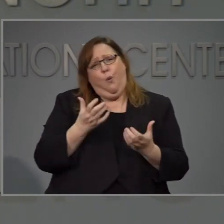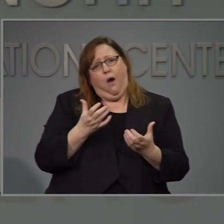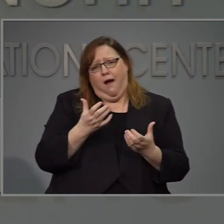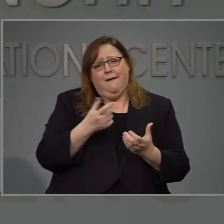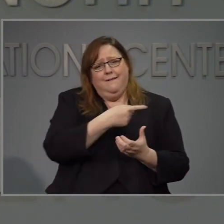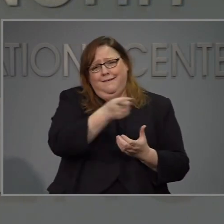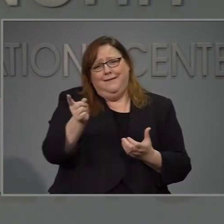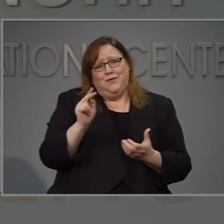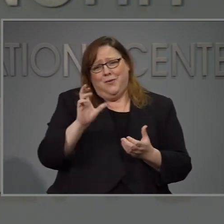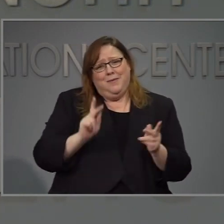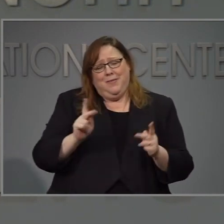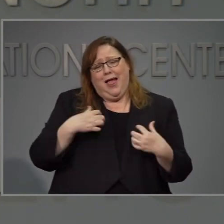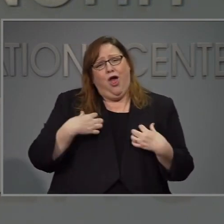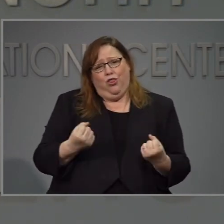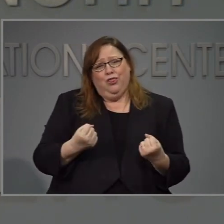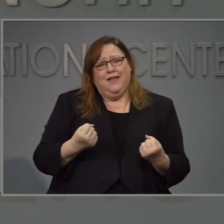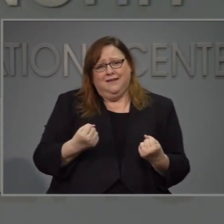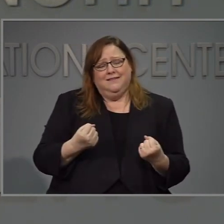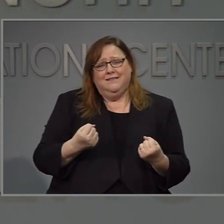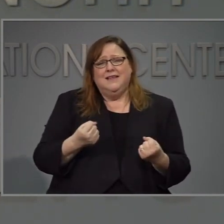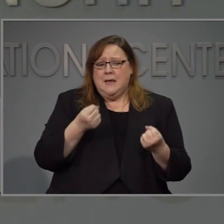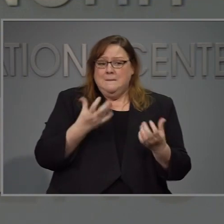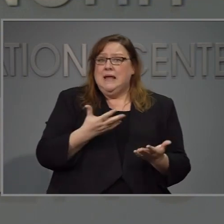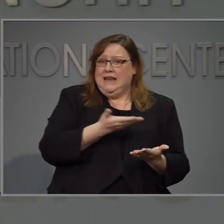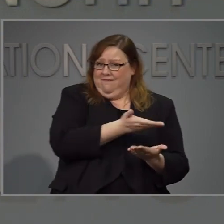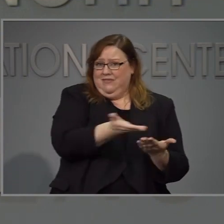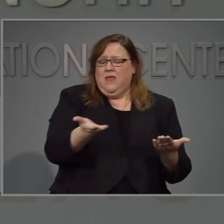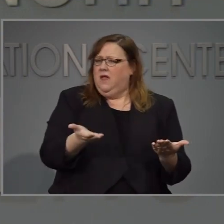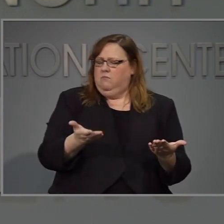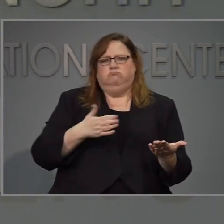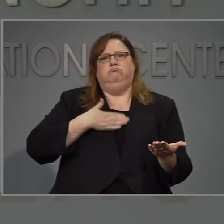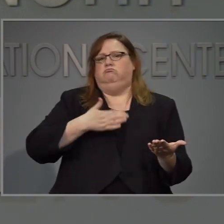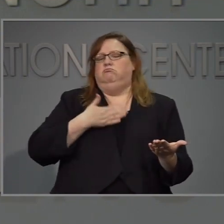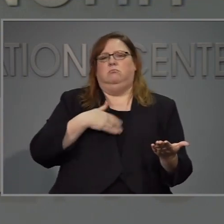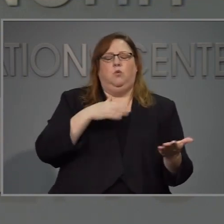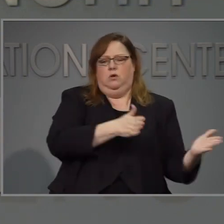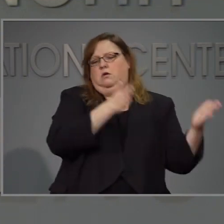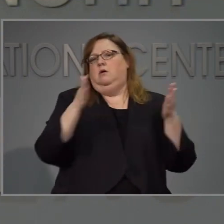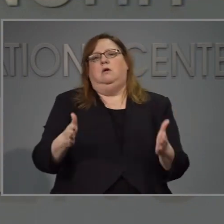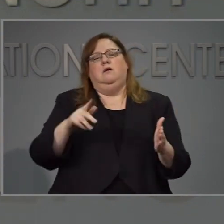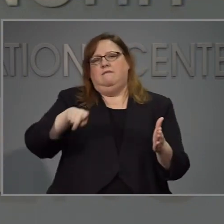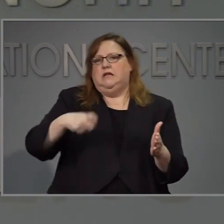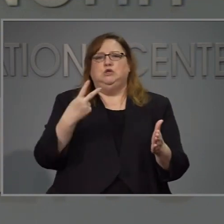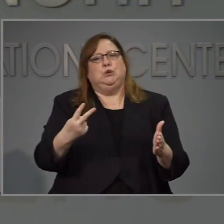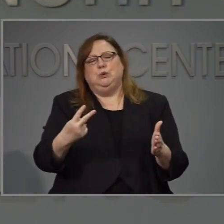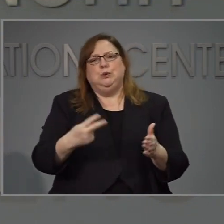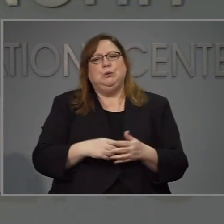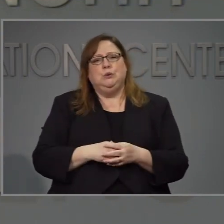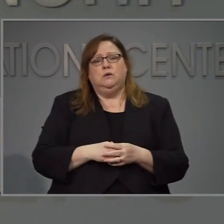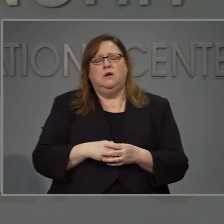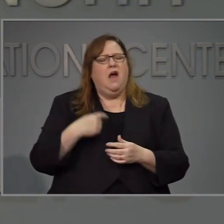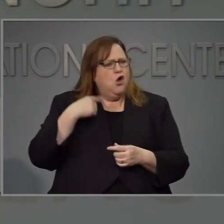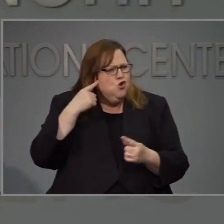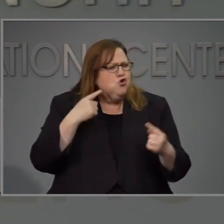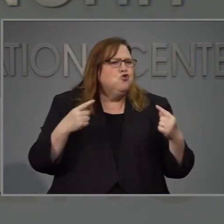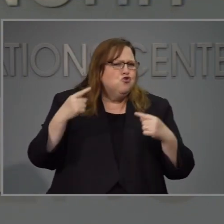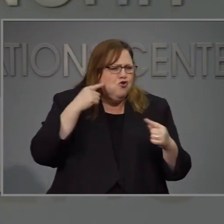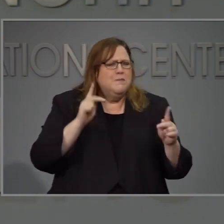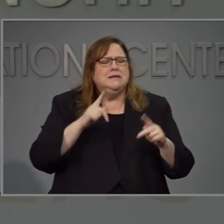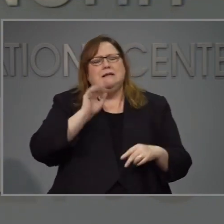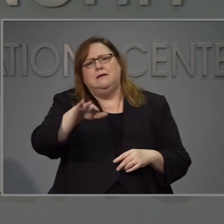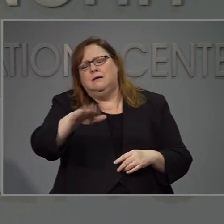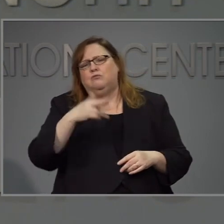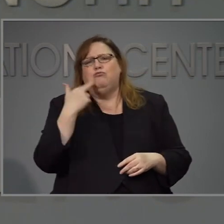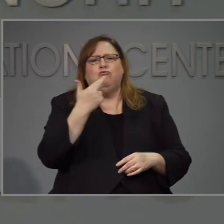saludable y es por eso que ahora con precaución vamos a pasar a la fase 2. he escuchado de muchas personas que